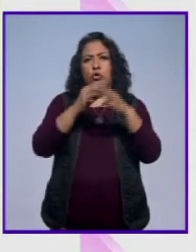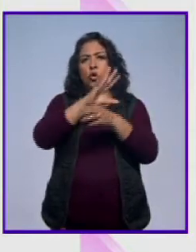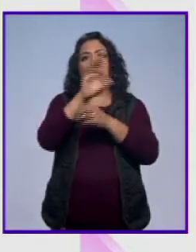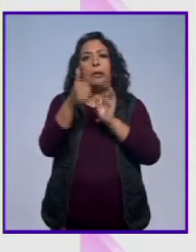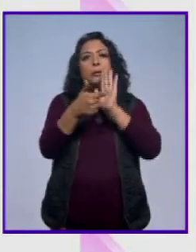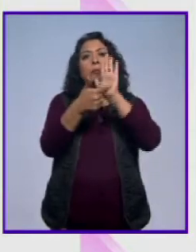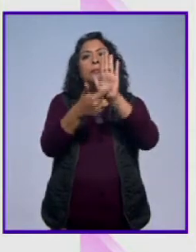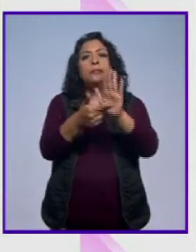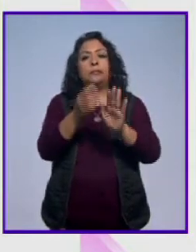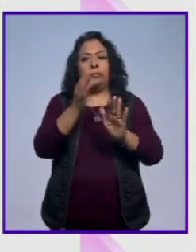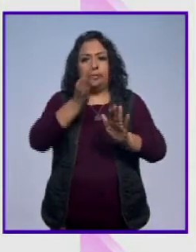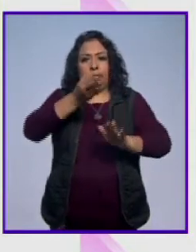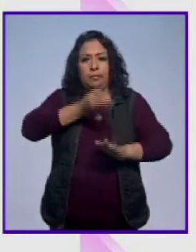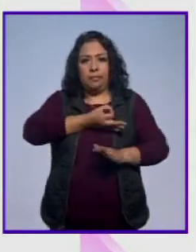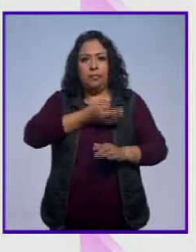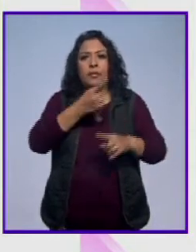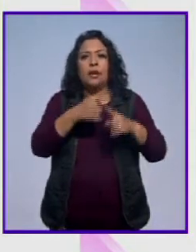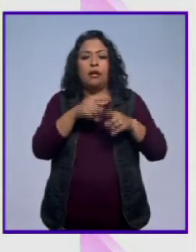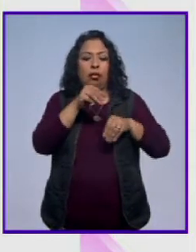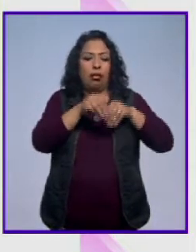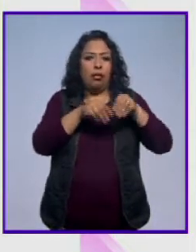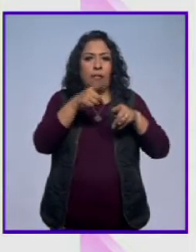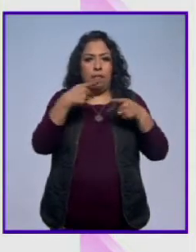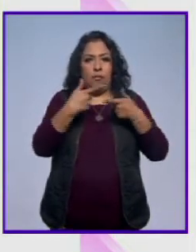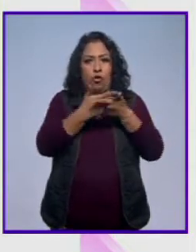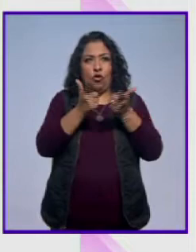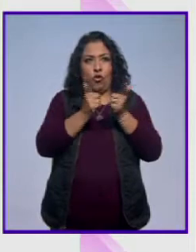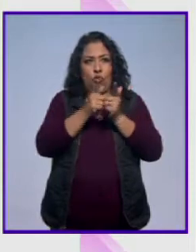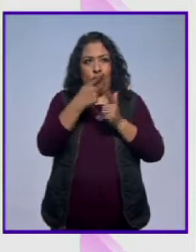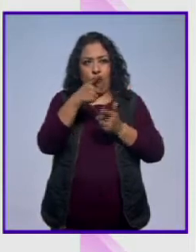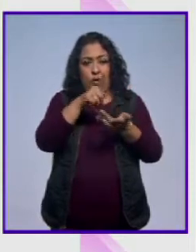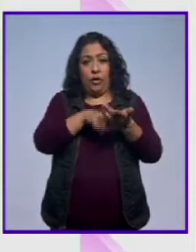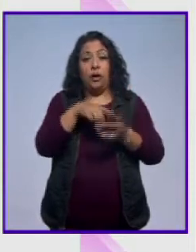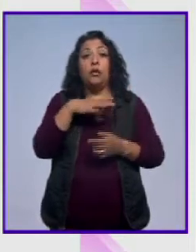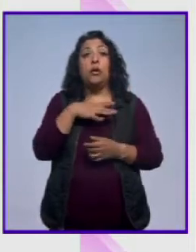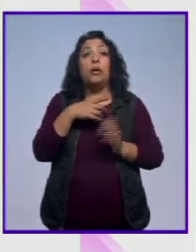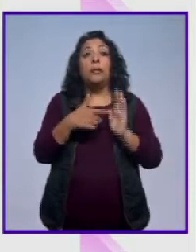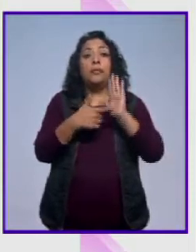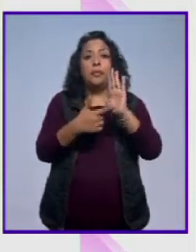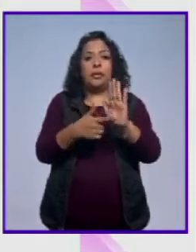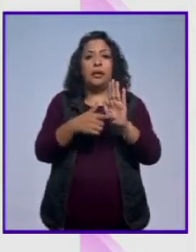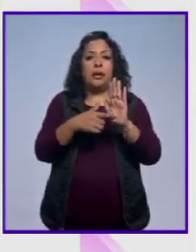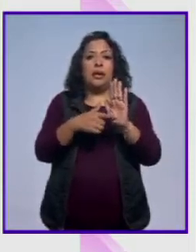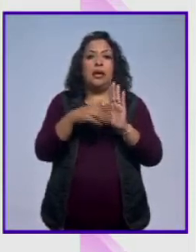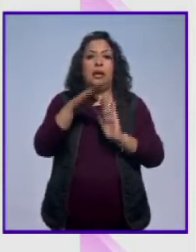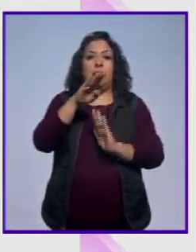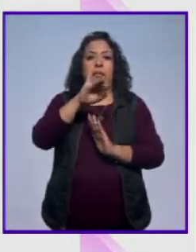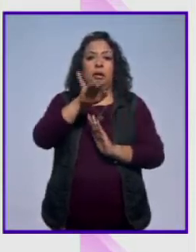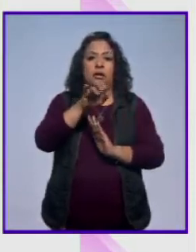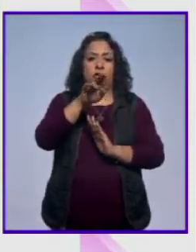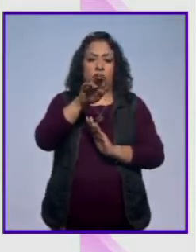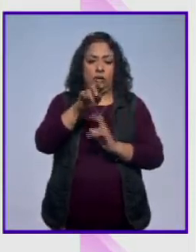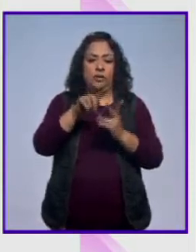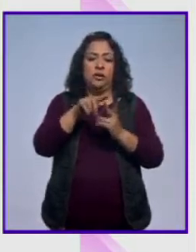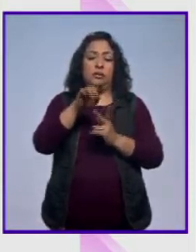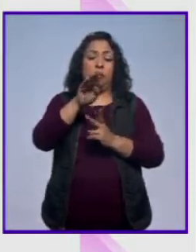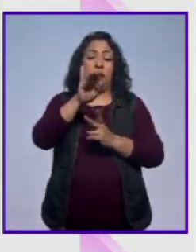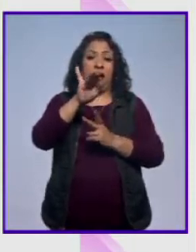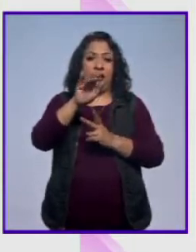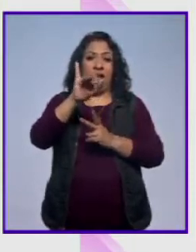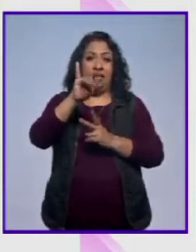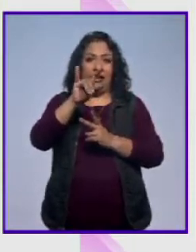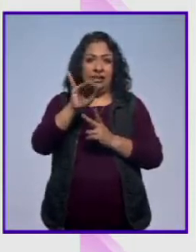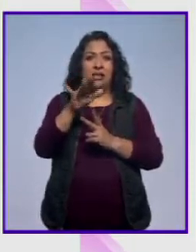del público las insignias diseñadas por los miembros de la organización. La muestra Bejeweled, Badges, Brotherhood and Identity,